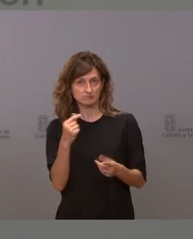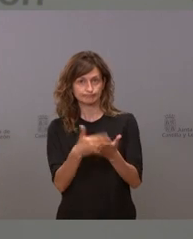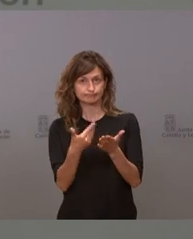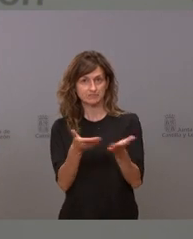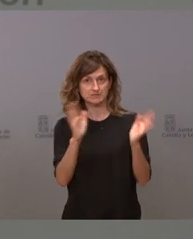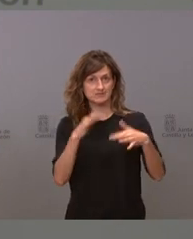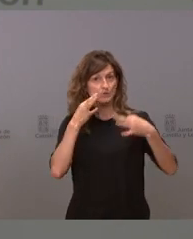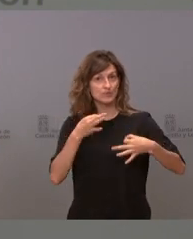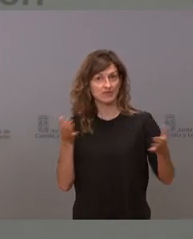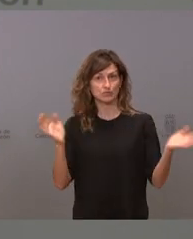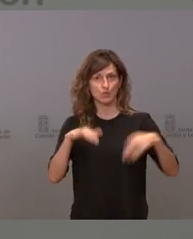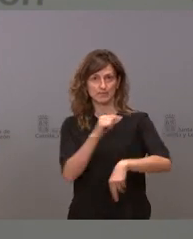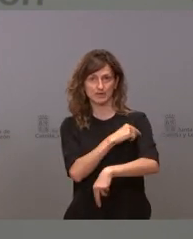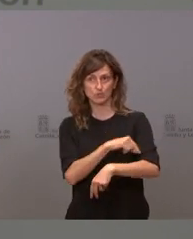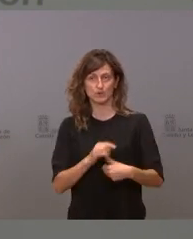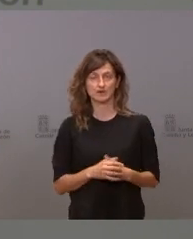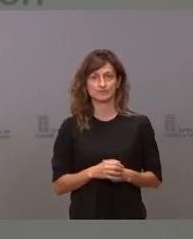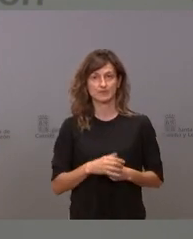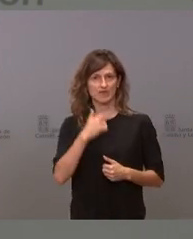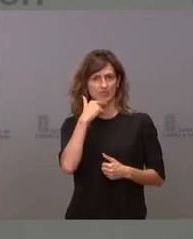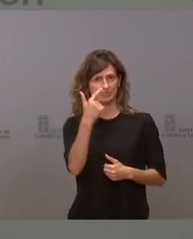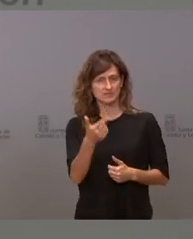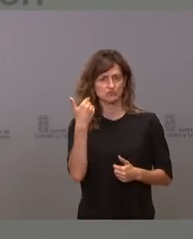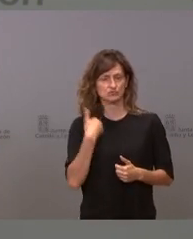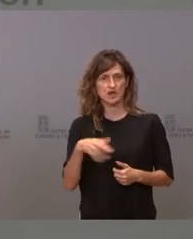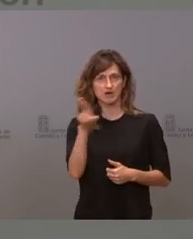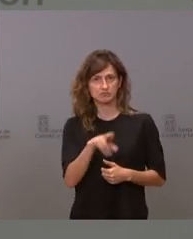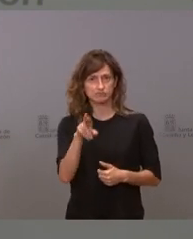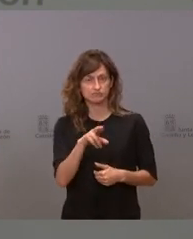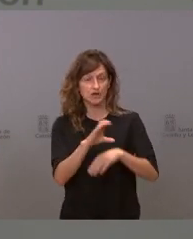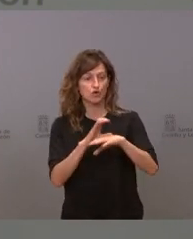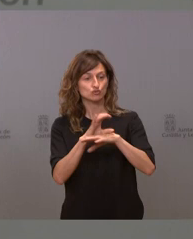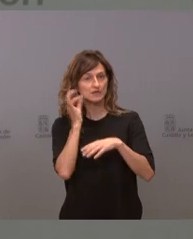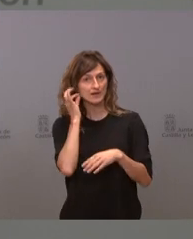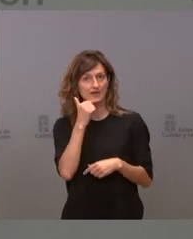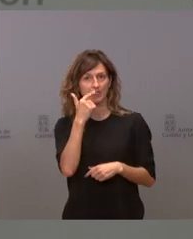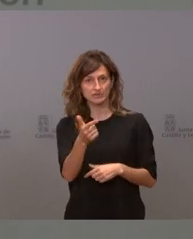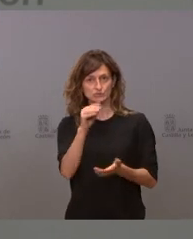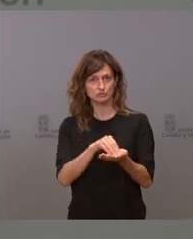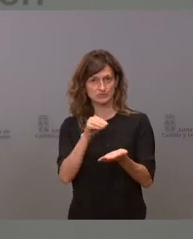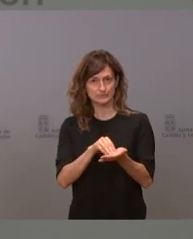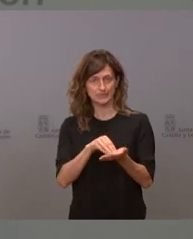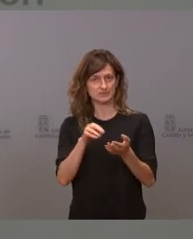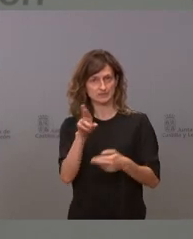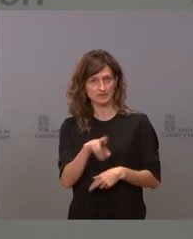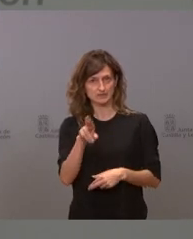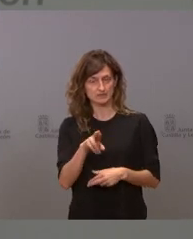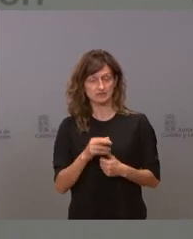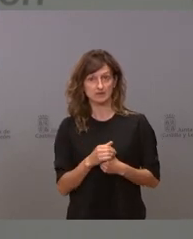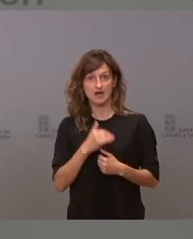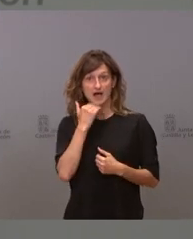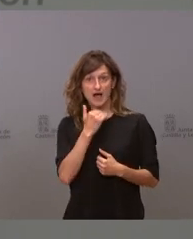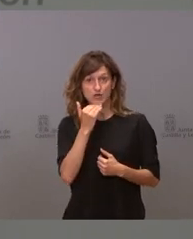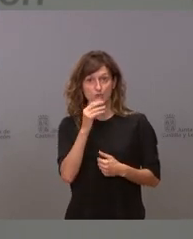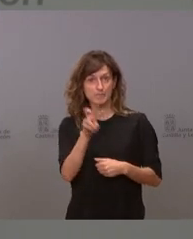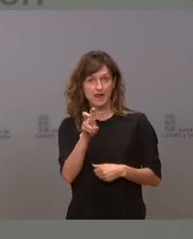seguro en la vacunación esto lo hemos reiterado la consejera lo ha reiterado de manera insistente no hay nada que